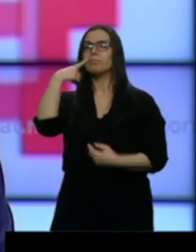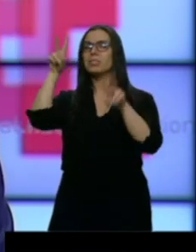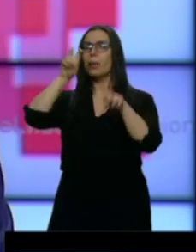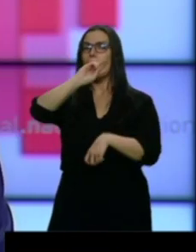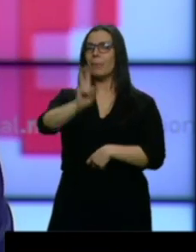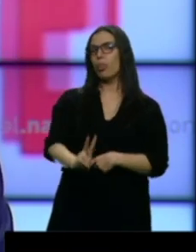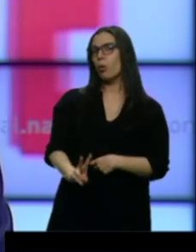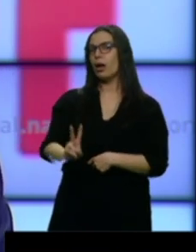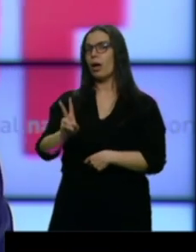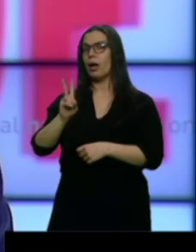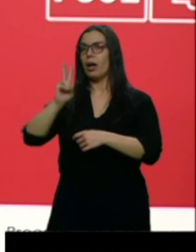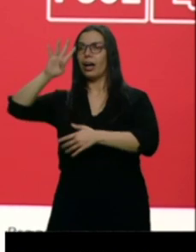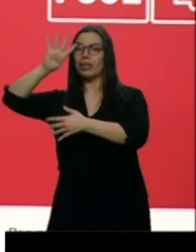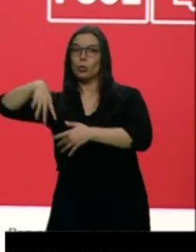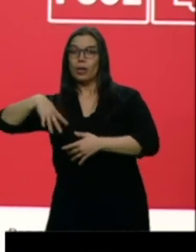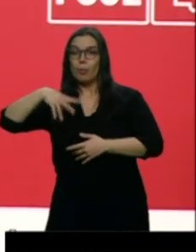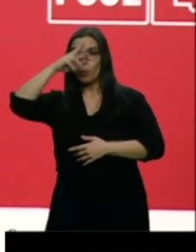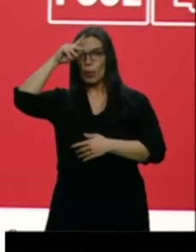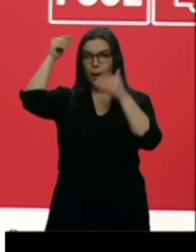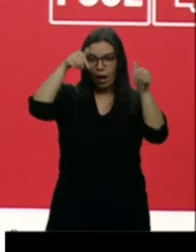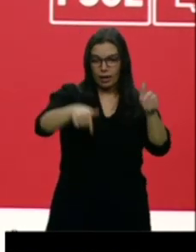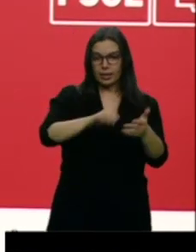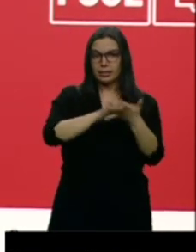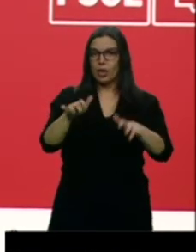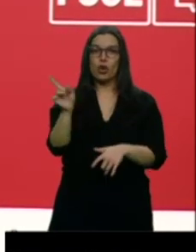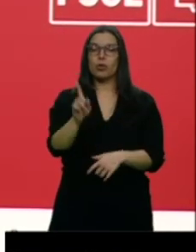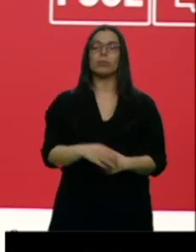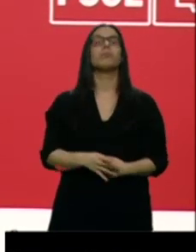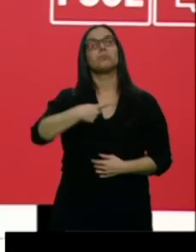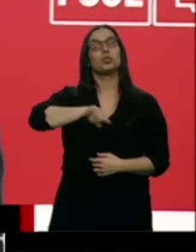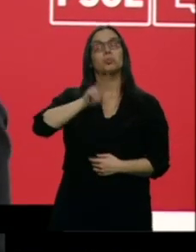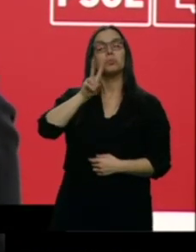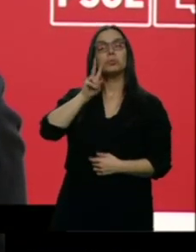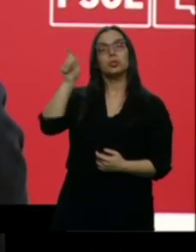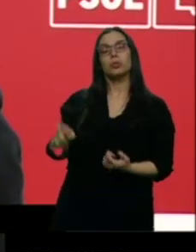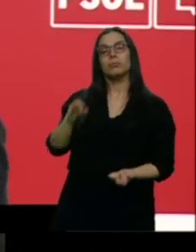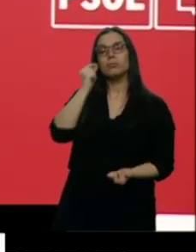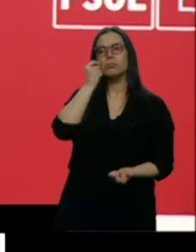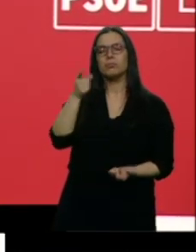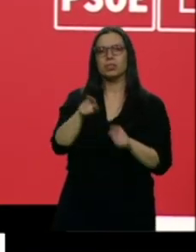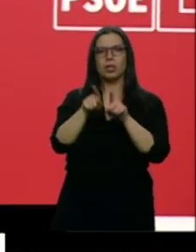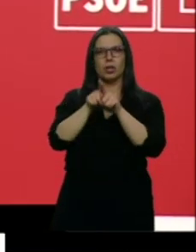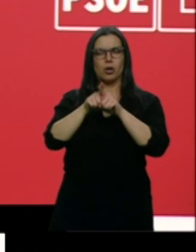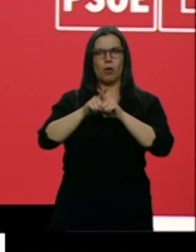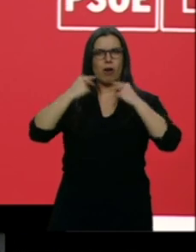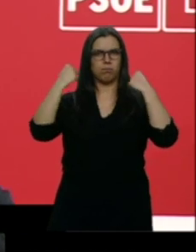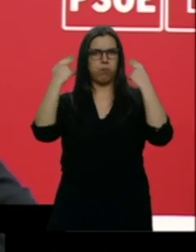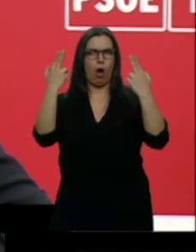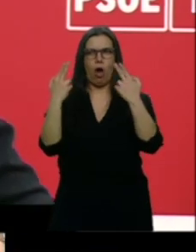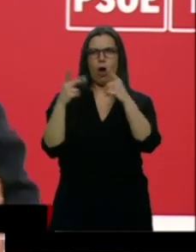comunidad. Hemos visto a un Alfonso Fernández Mañueco desaforado, radicalizado,